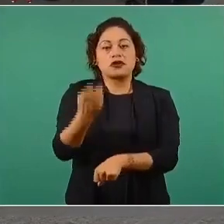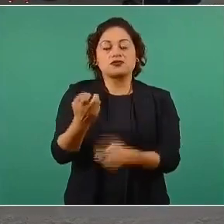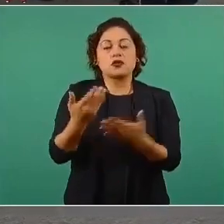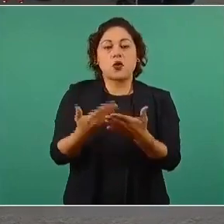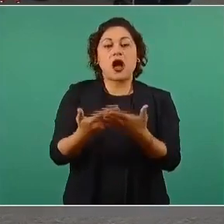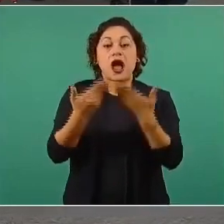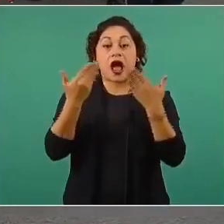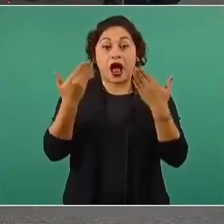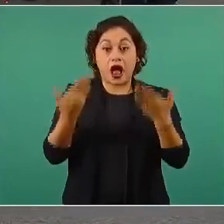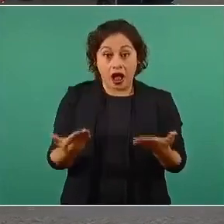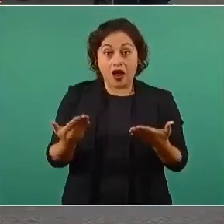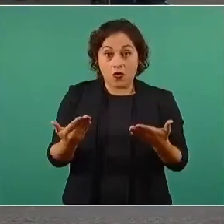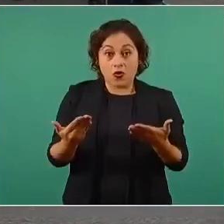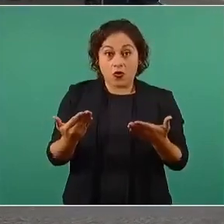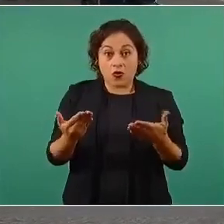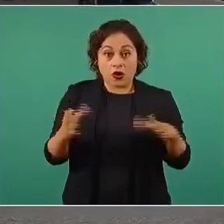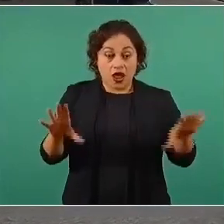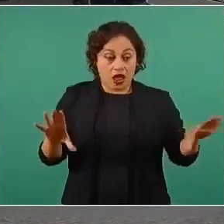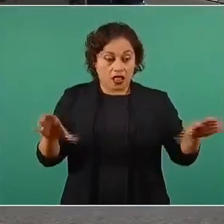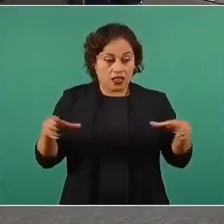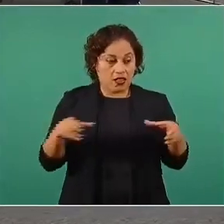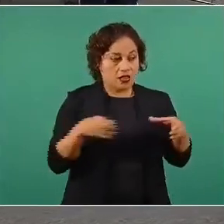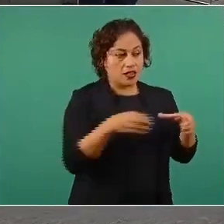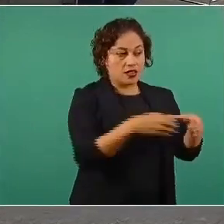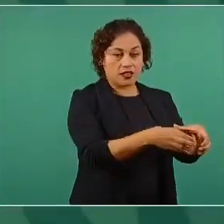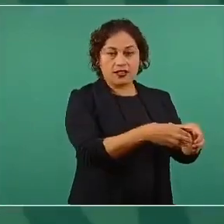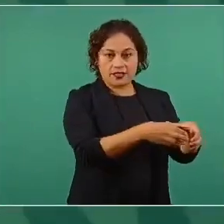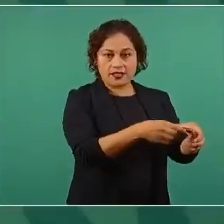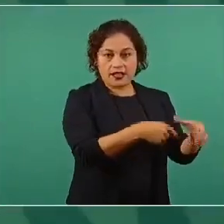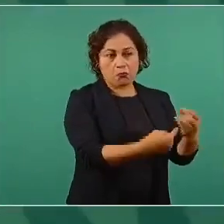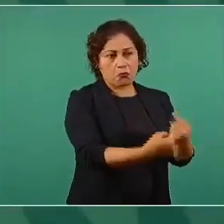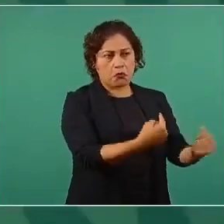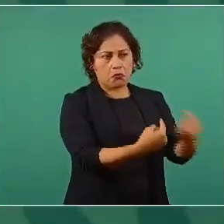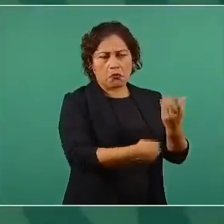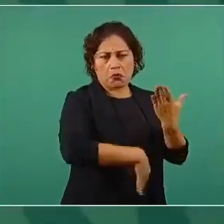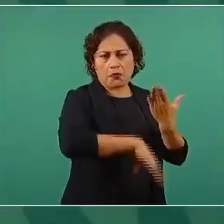y no pudieron gracias a que hay